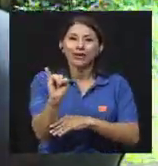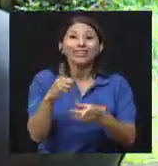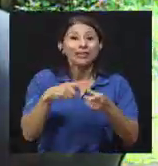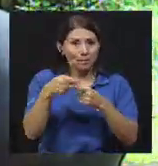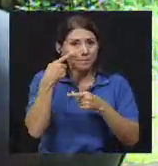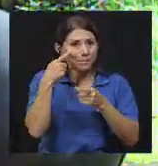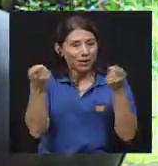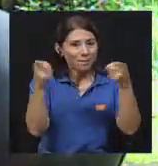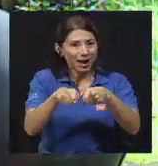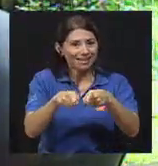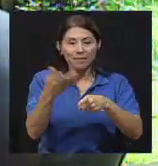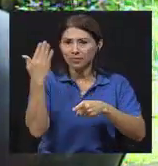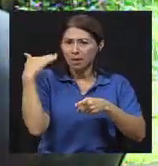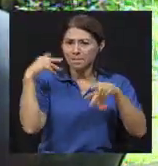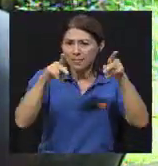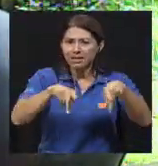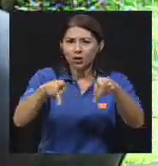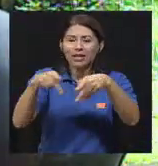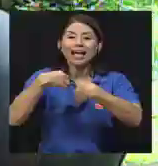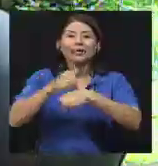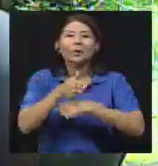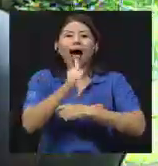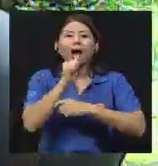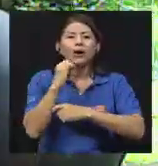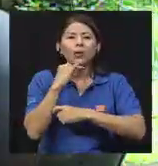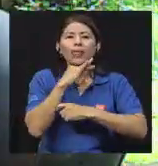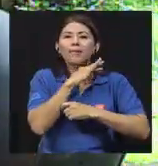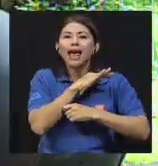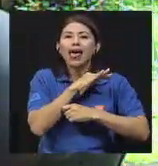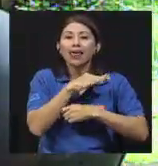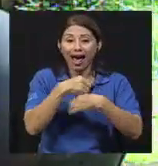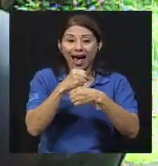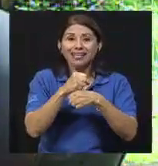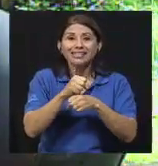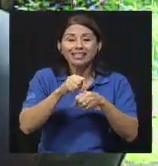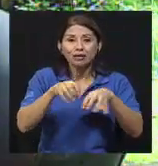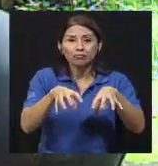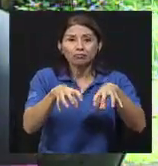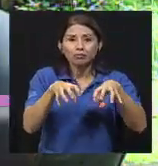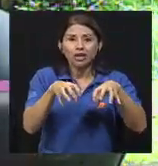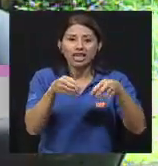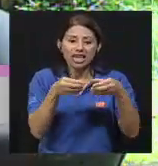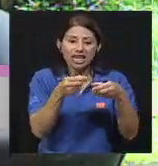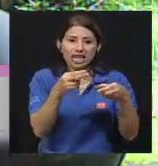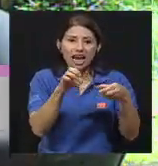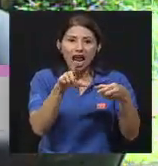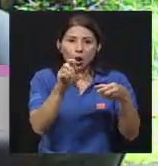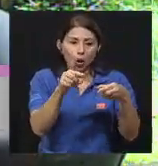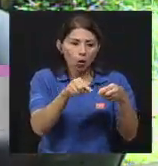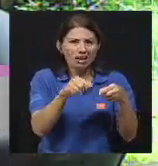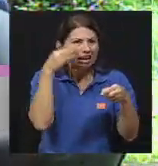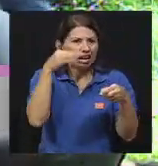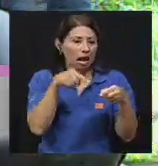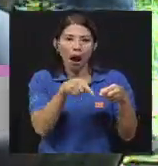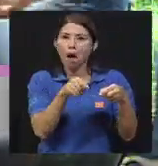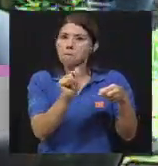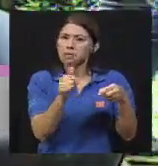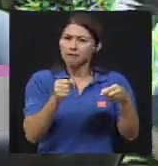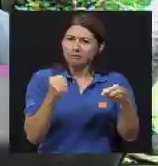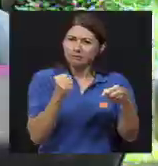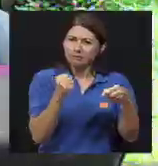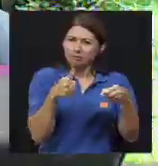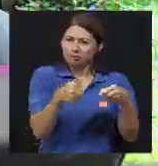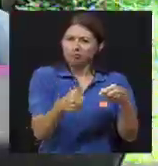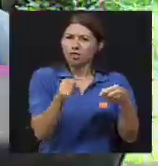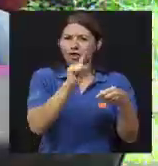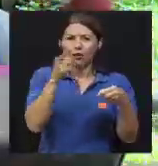tenemos con cubitos de hielo que se han hecho con agua contaminada. La gente cree que porque como es cubo de hielo no se va a enfermar. Y